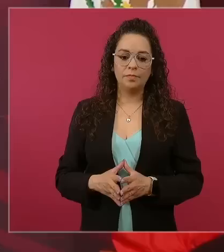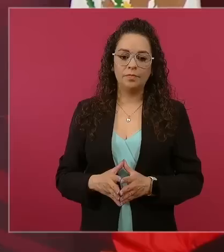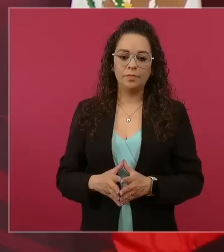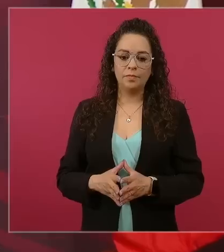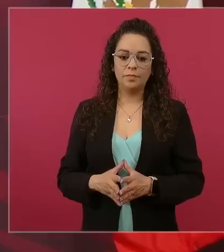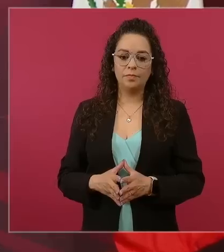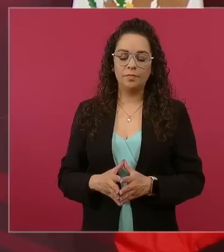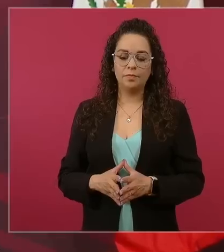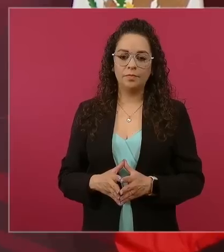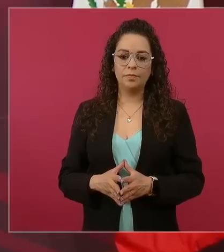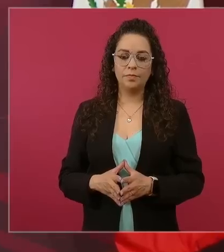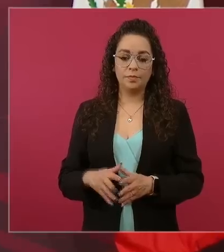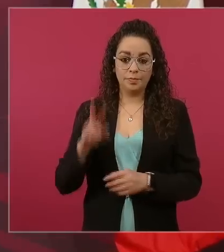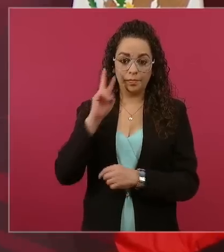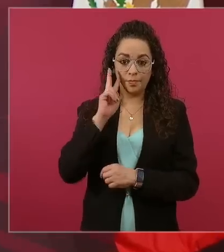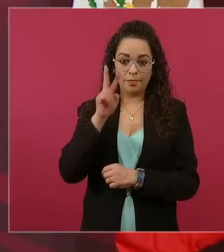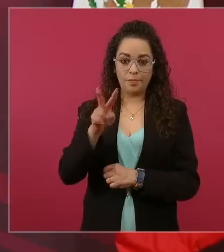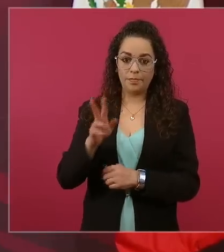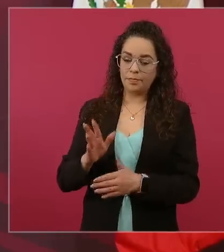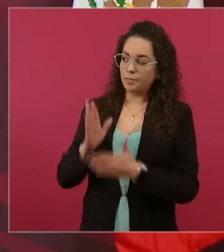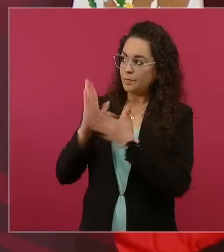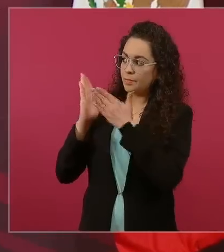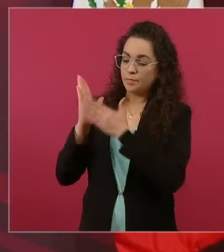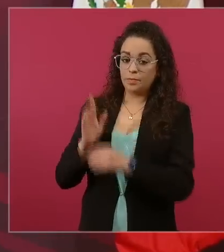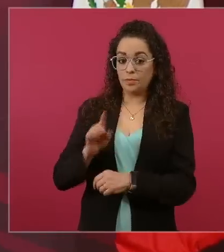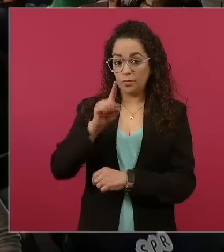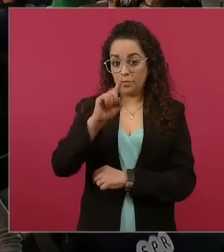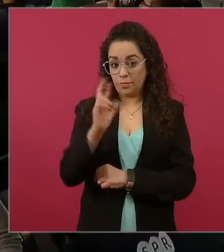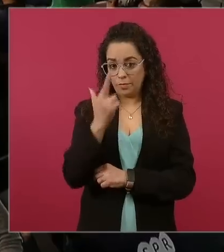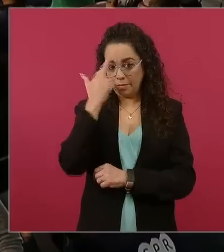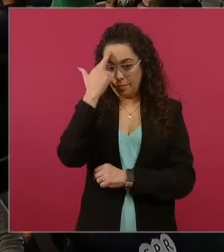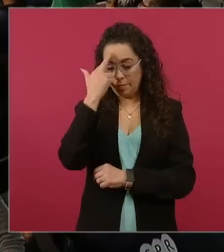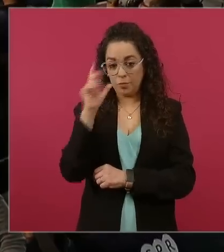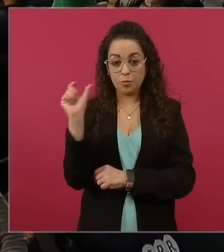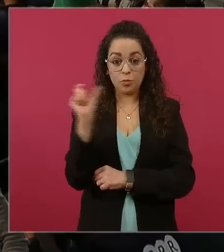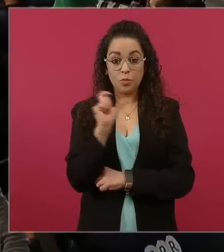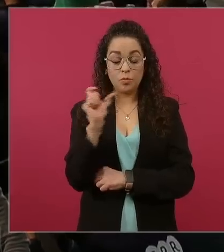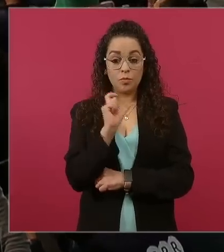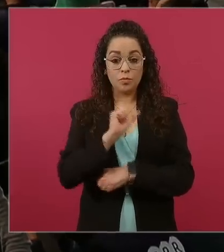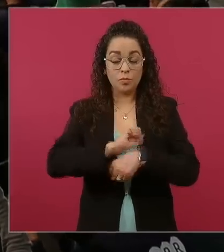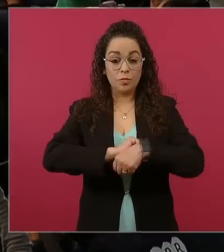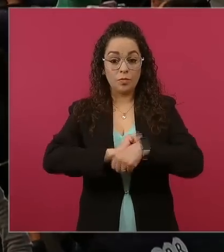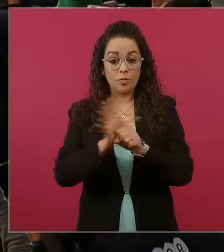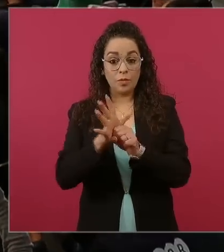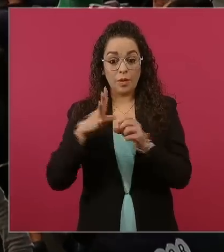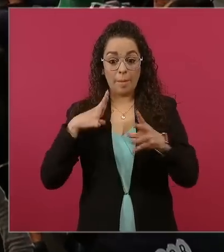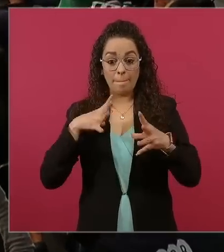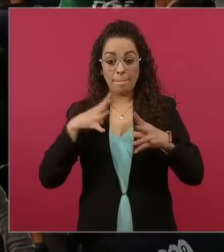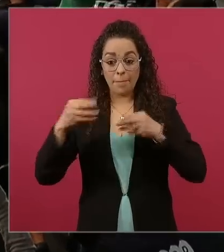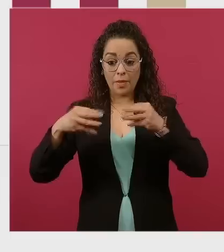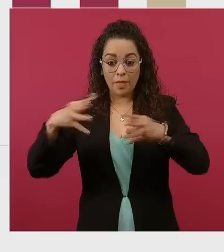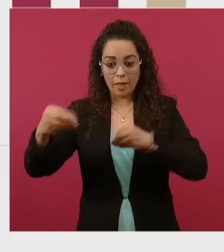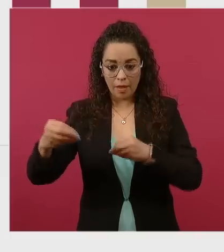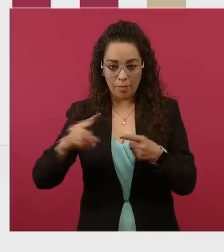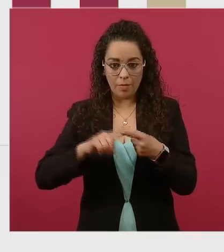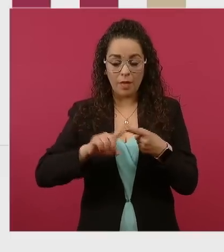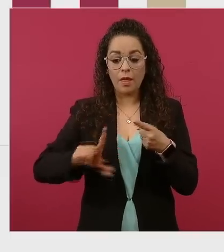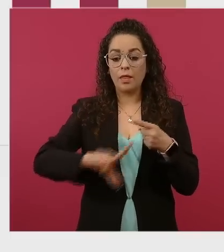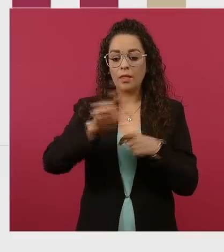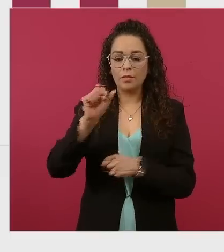Recordemos que después de la pandemia, con la guerra de Rusia